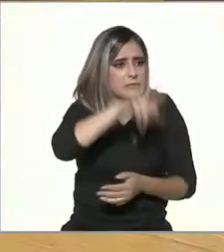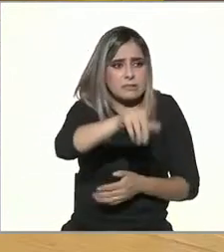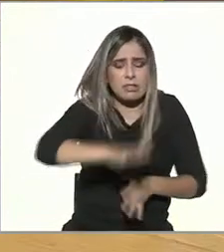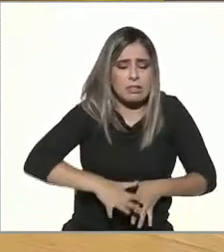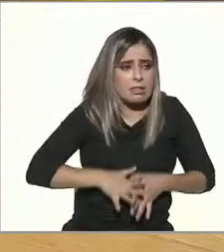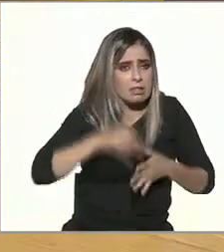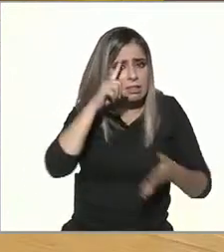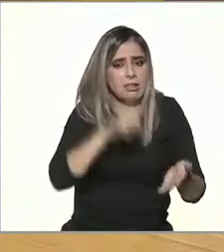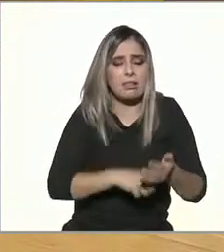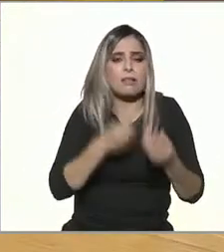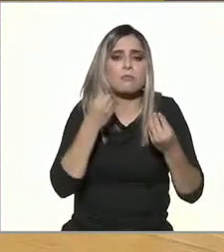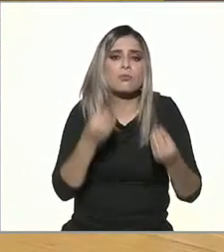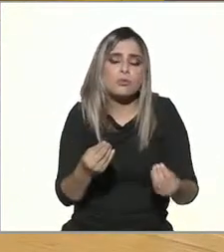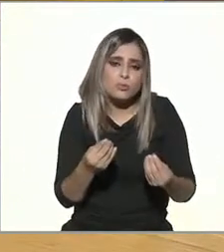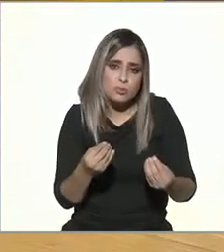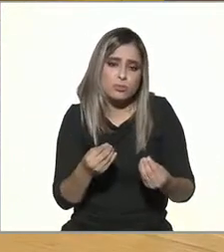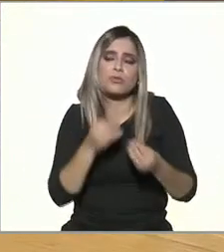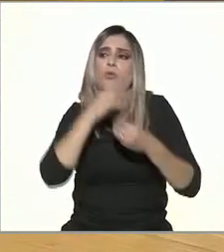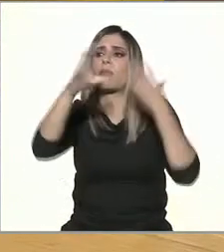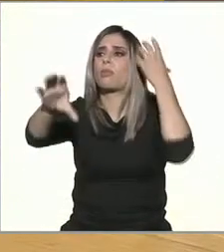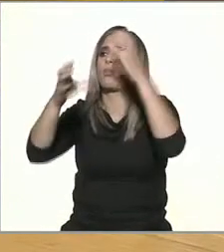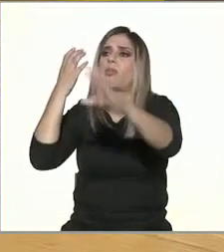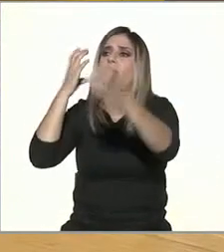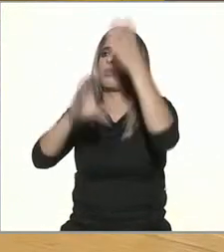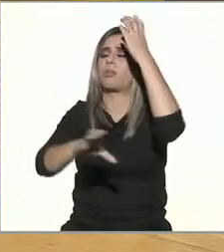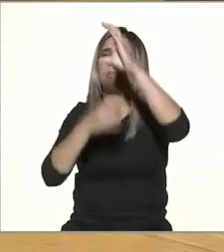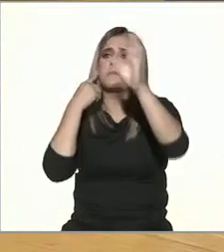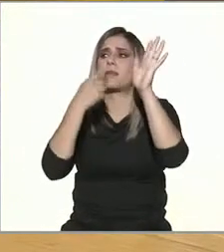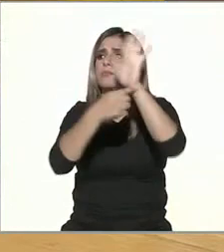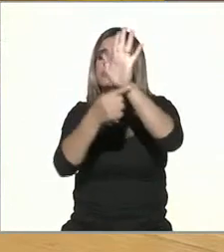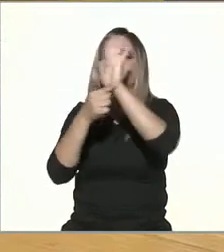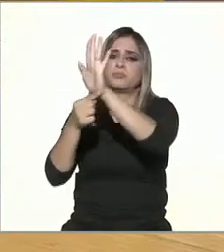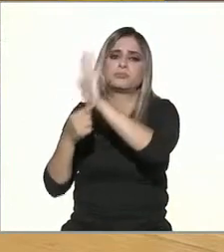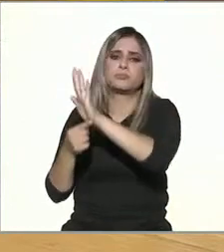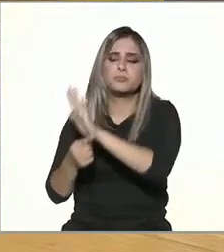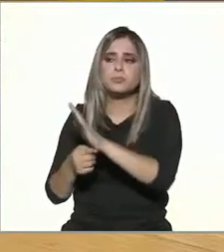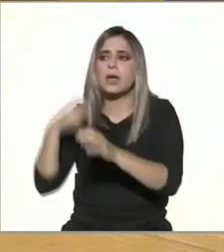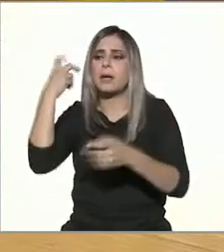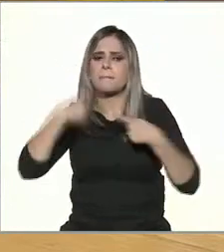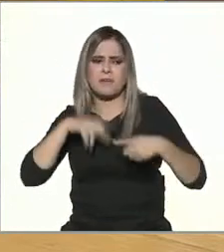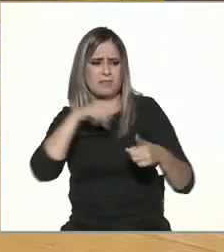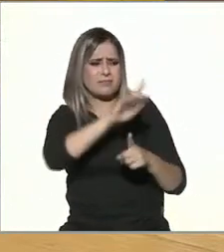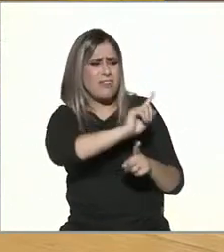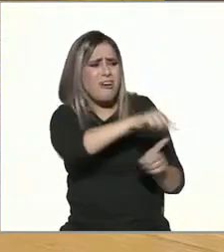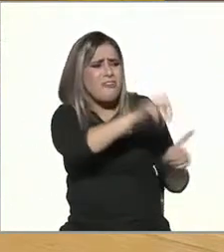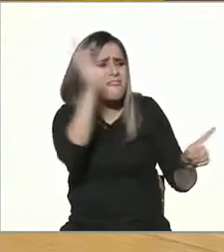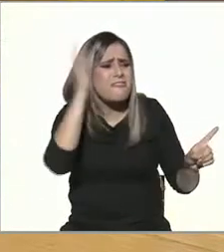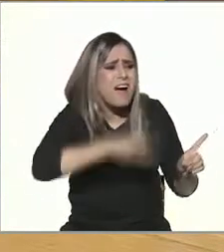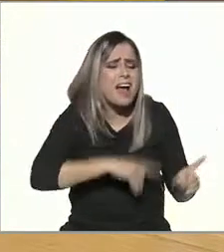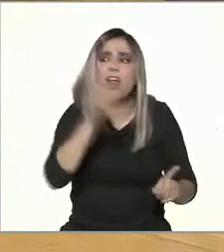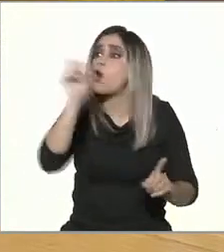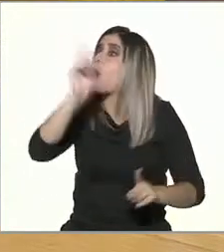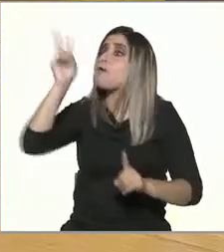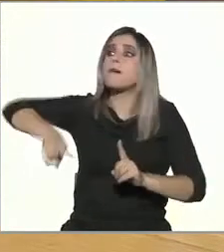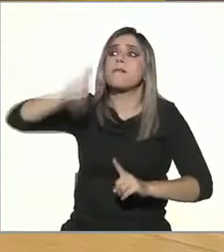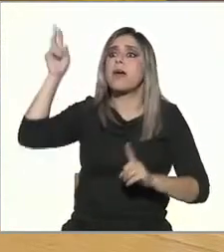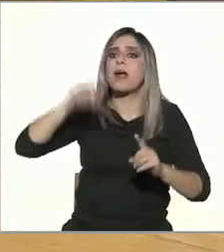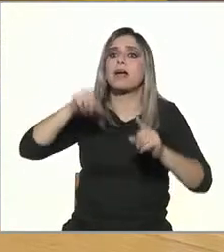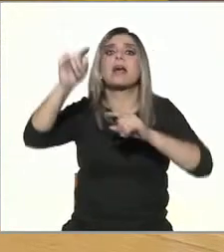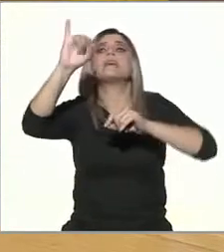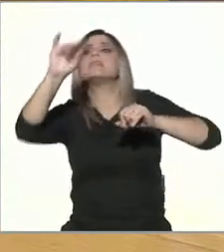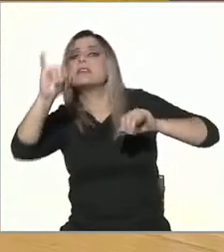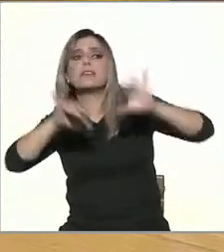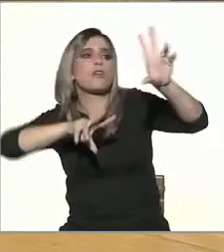es verdadero. Y lo comparte. Y eso está generando los caos que actualmente estamos viviendo. O sea, la misma OMS dijo,